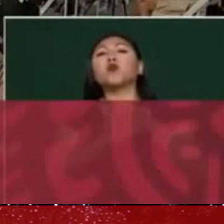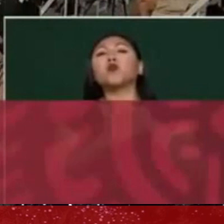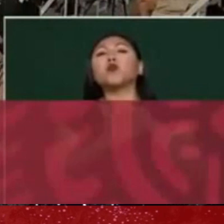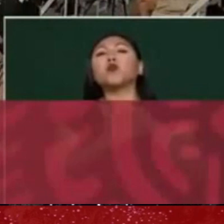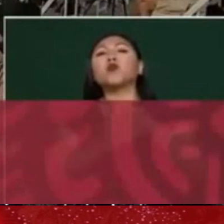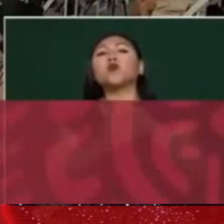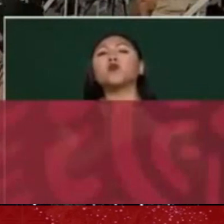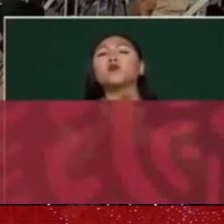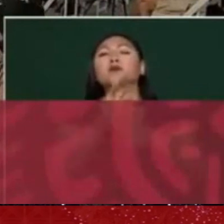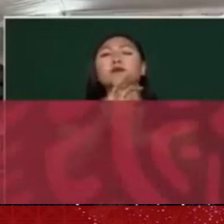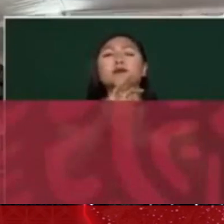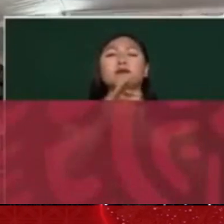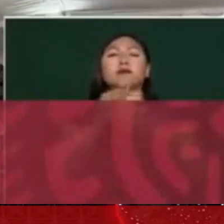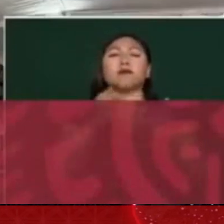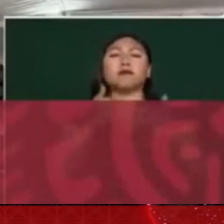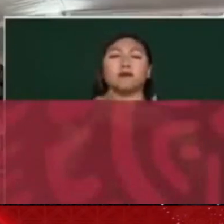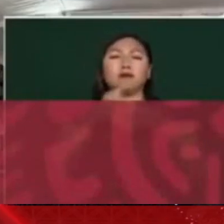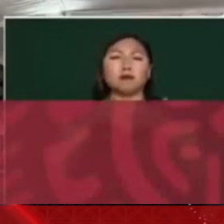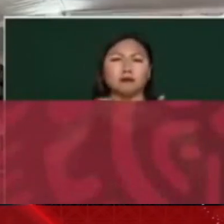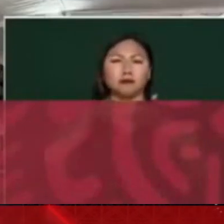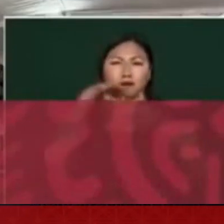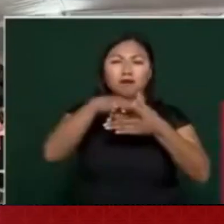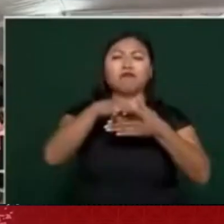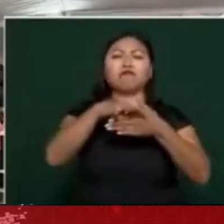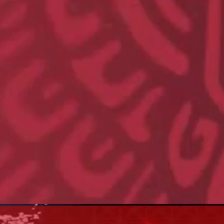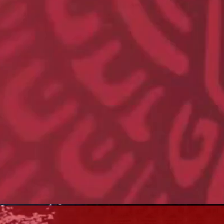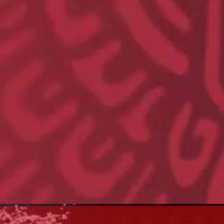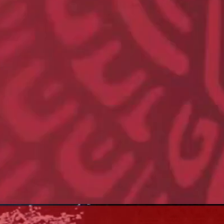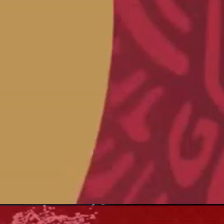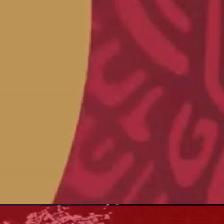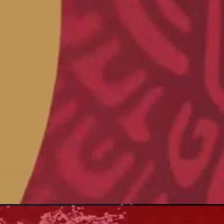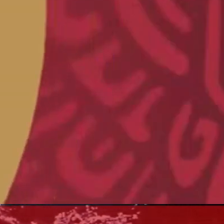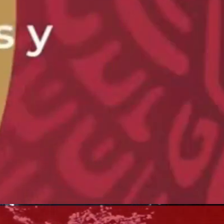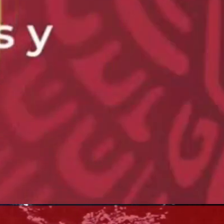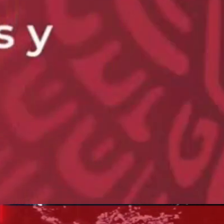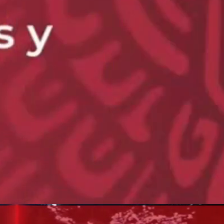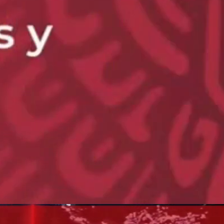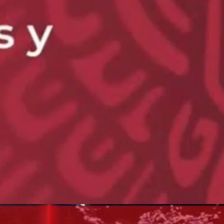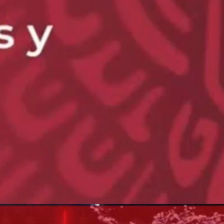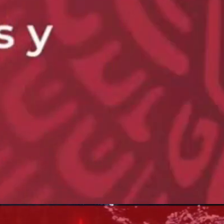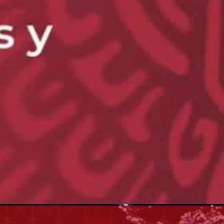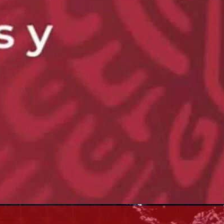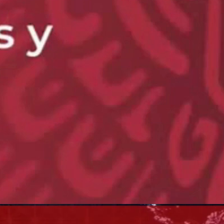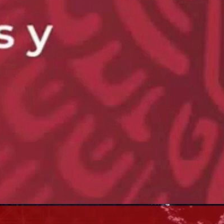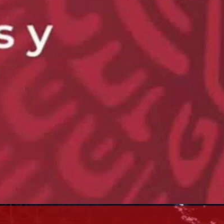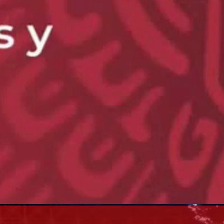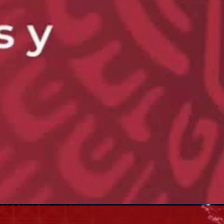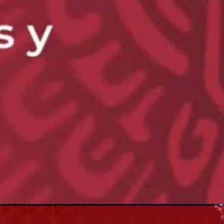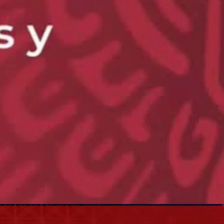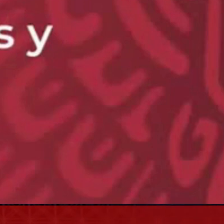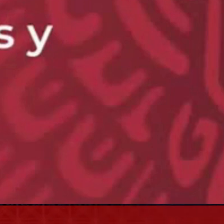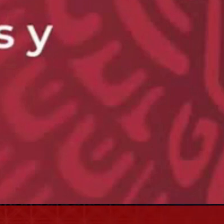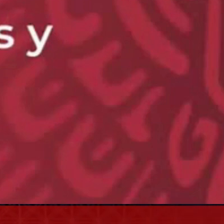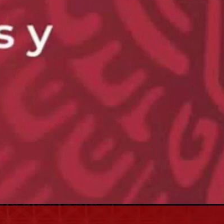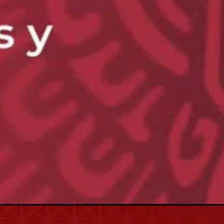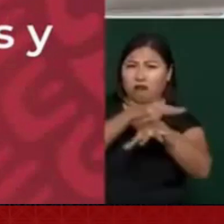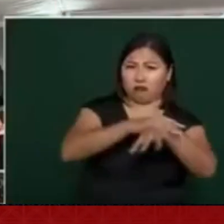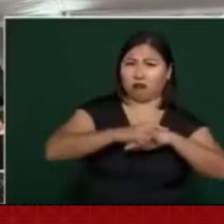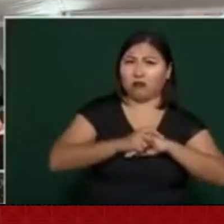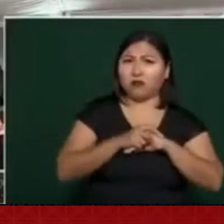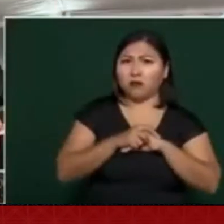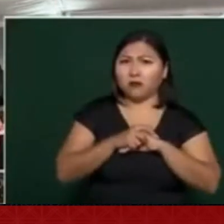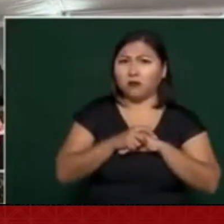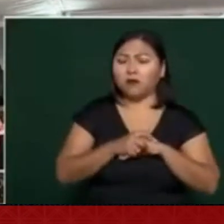Andrés Manuel López Obrador insistió en la necesidad de una reforma en todo el Poder Judicial. Sí, hay que hacer una reforma